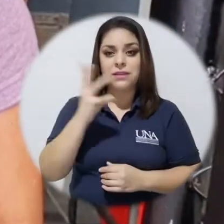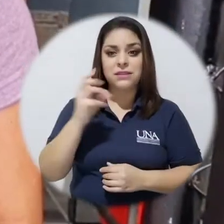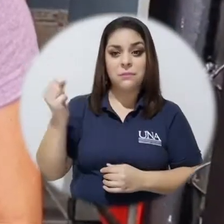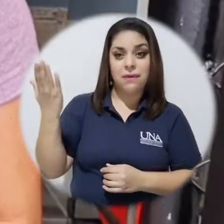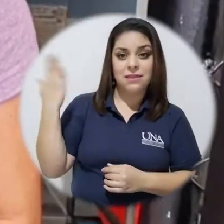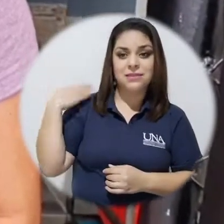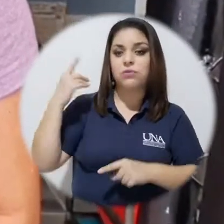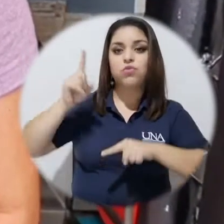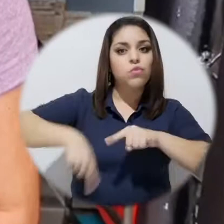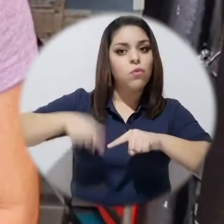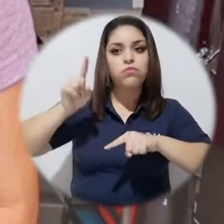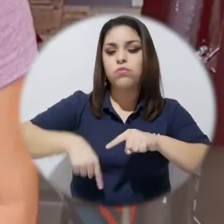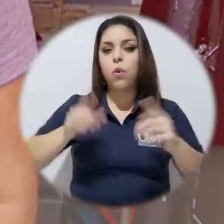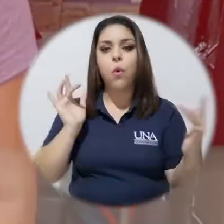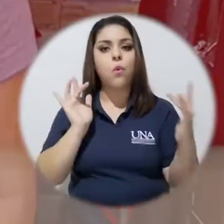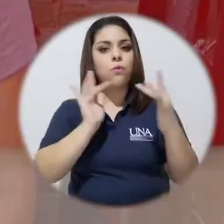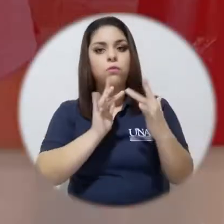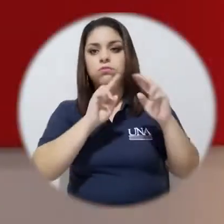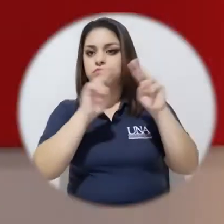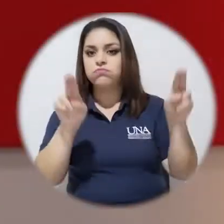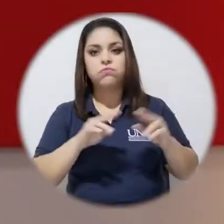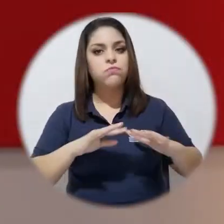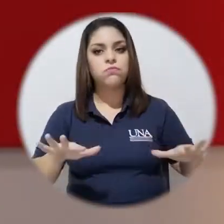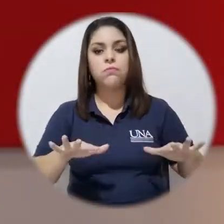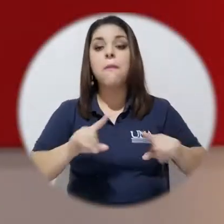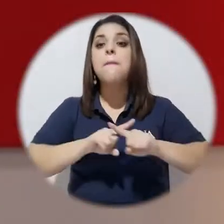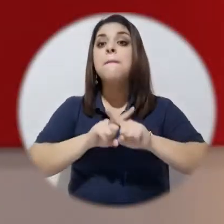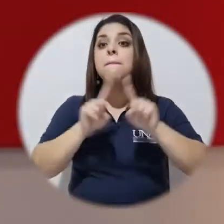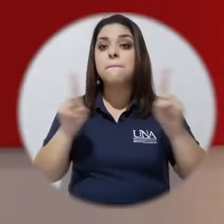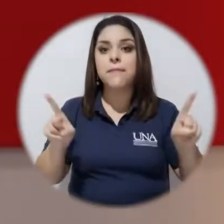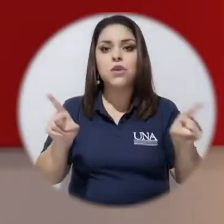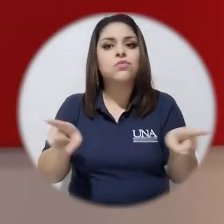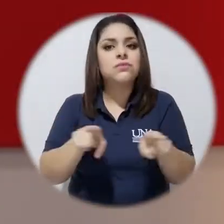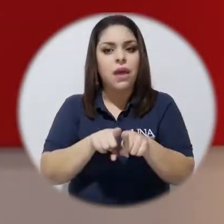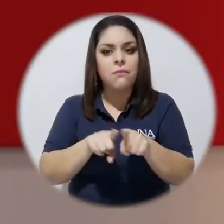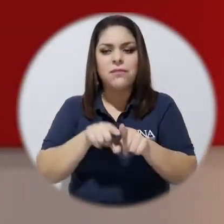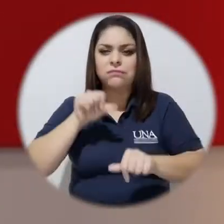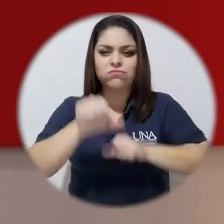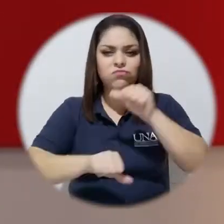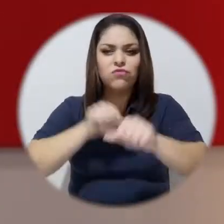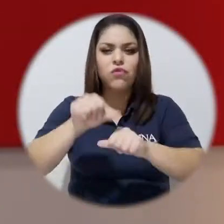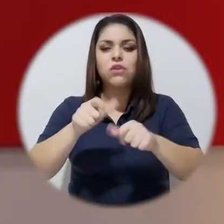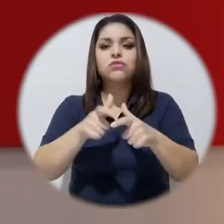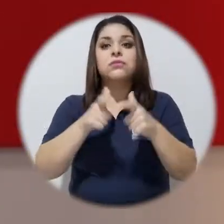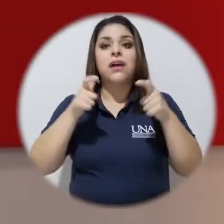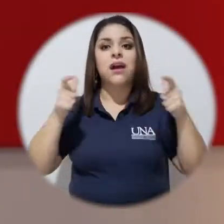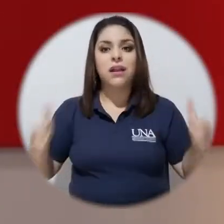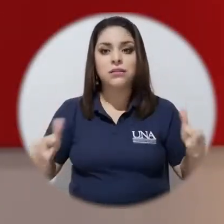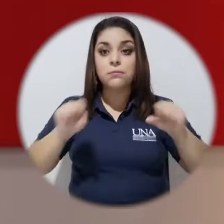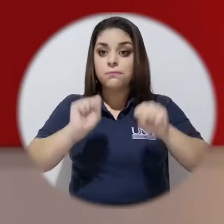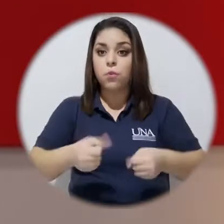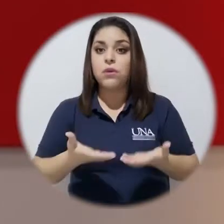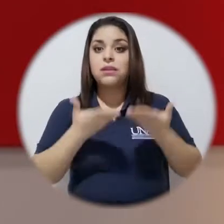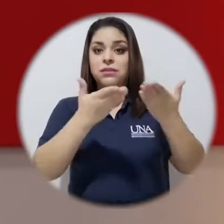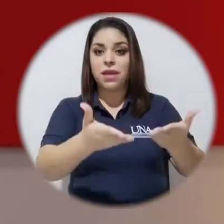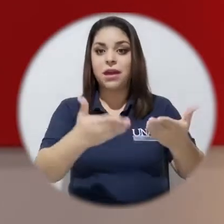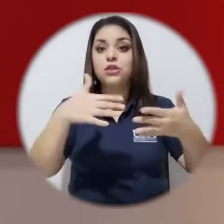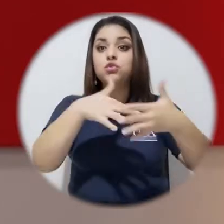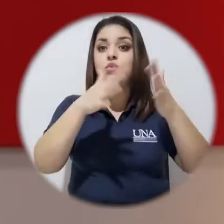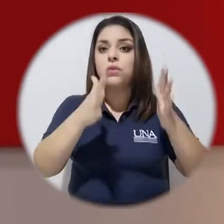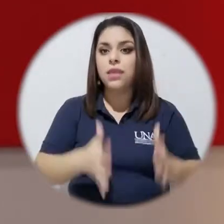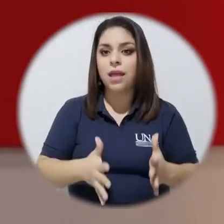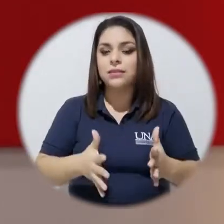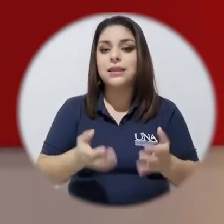habían podido tener acceso a la conectividad, pero también grandes esfuerzos en términos de poder proveer a la población estudiantil